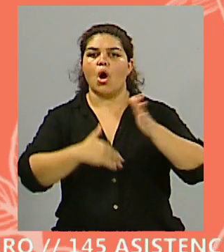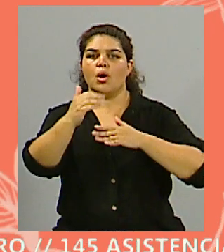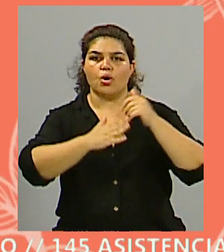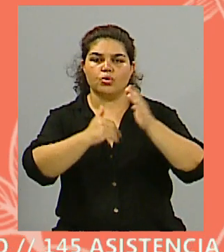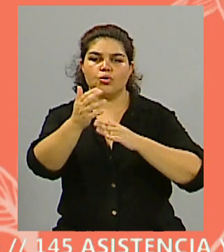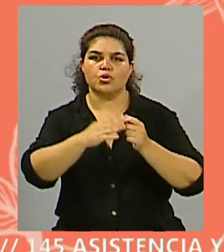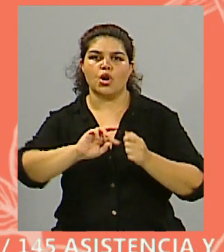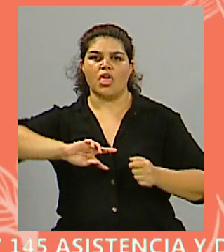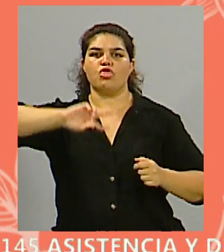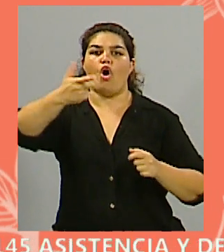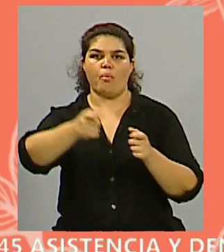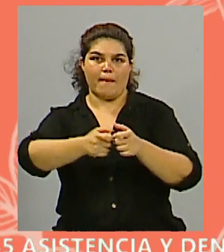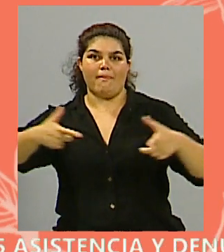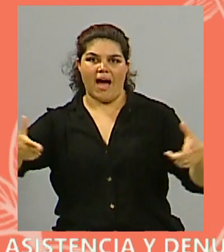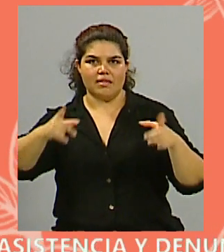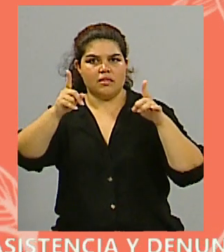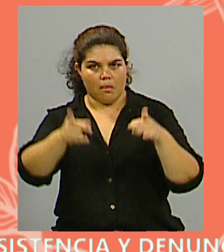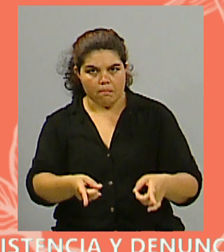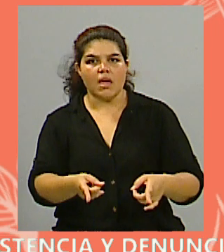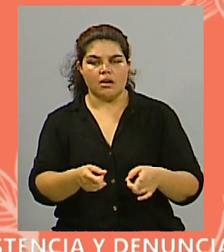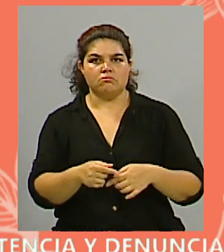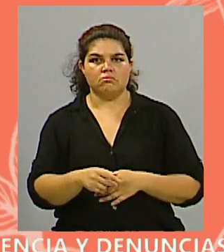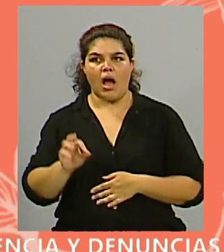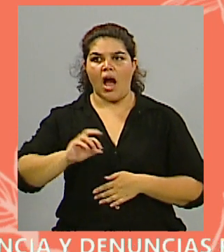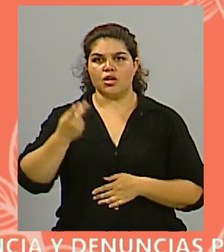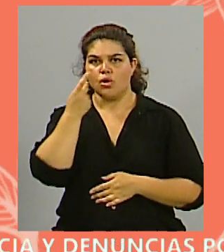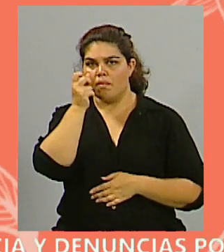el 2023 para nosotros fue muy bueno